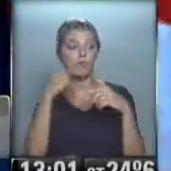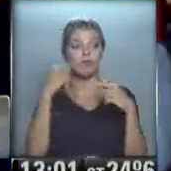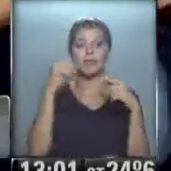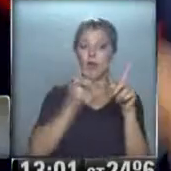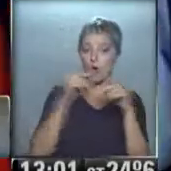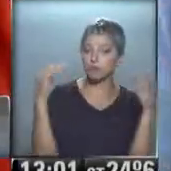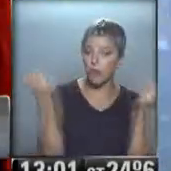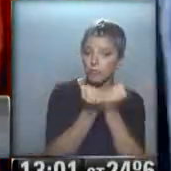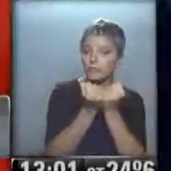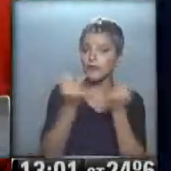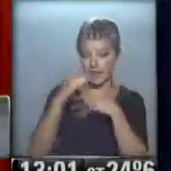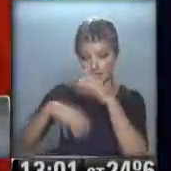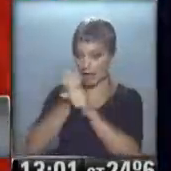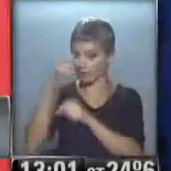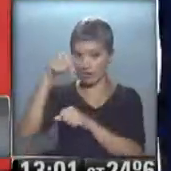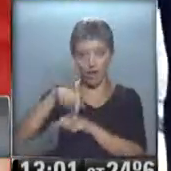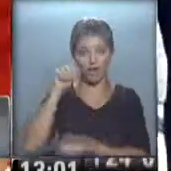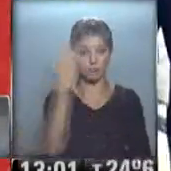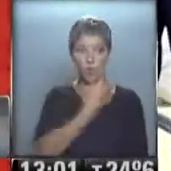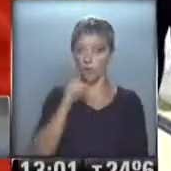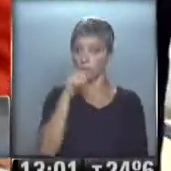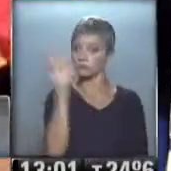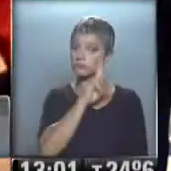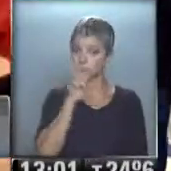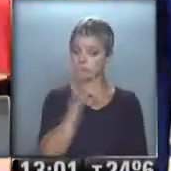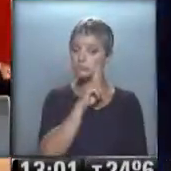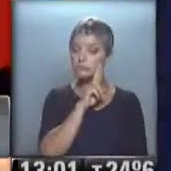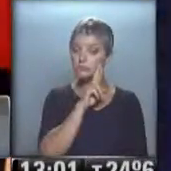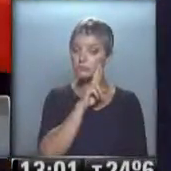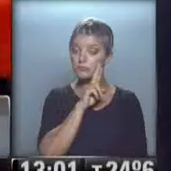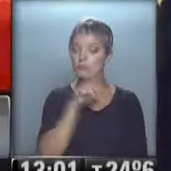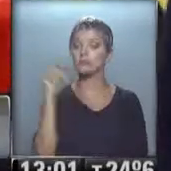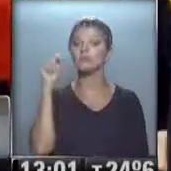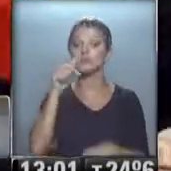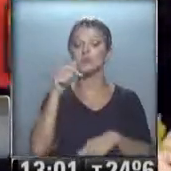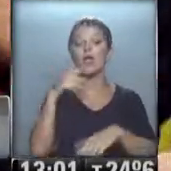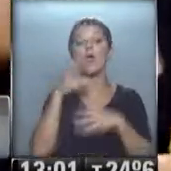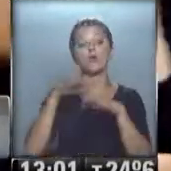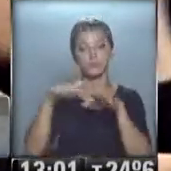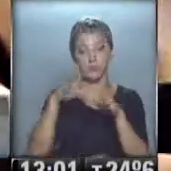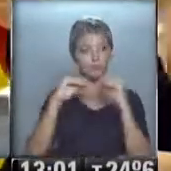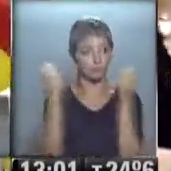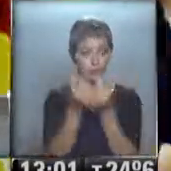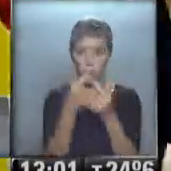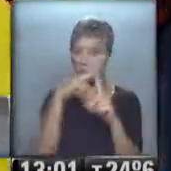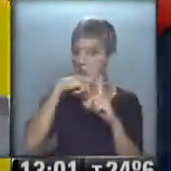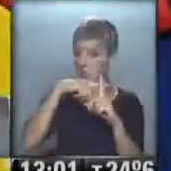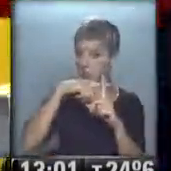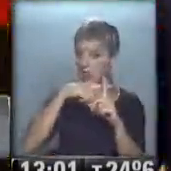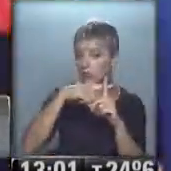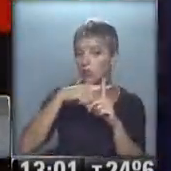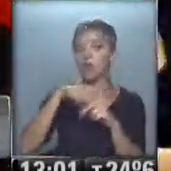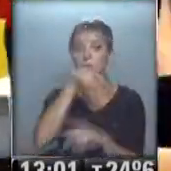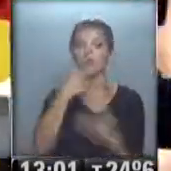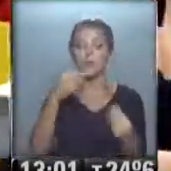aquí en que el balance general del gobierno de Dilma Rousseff arroja un resultado positivo y se coincide en que supo